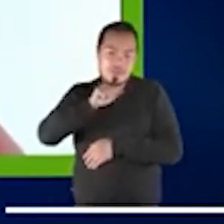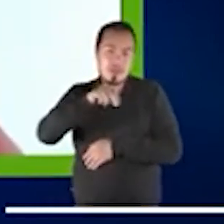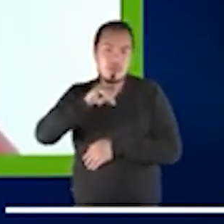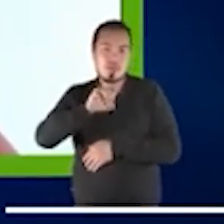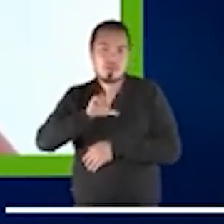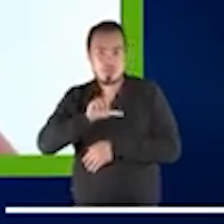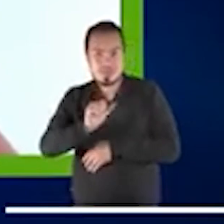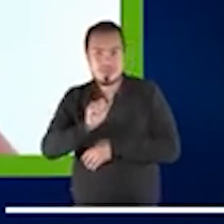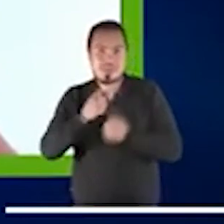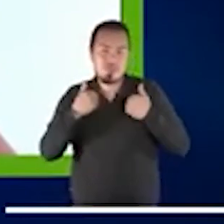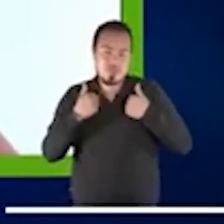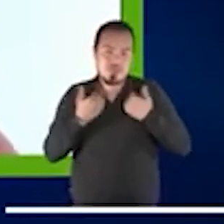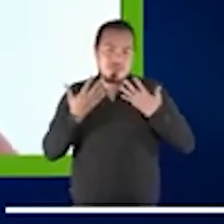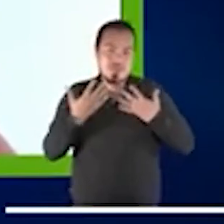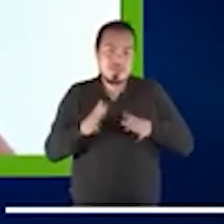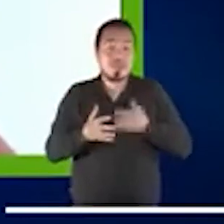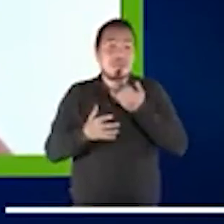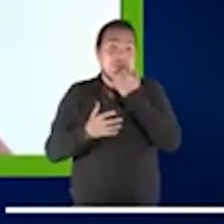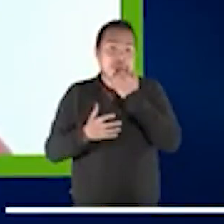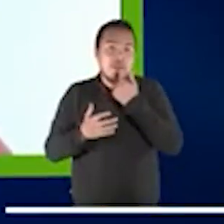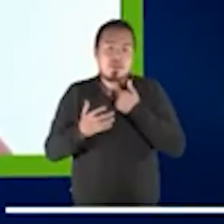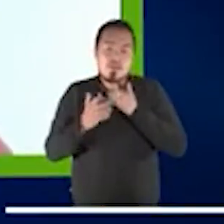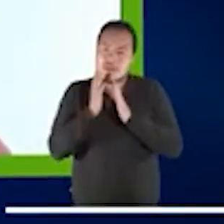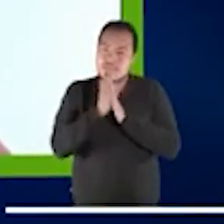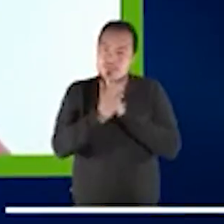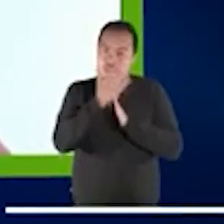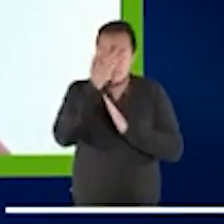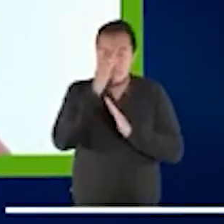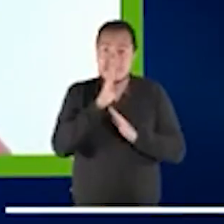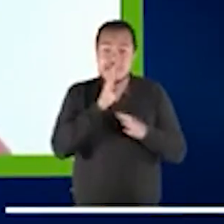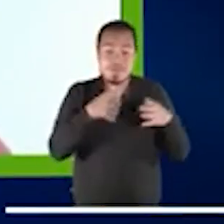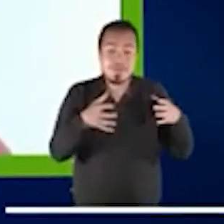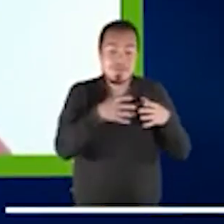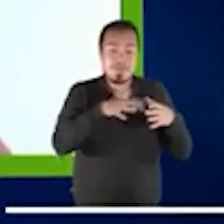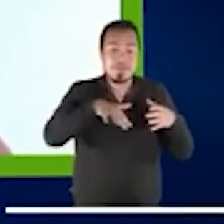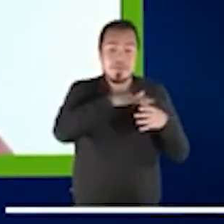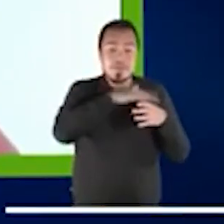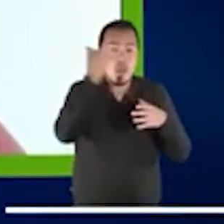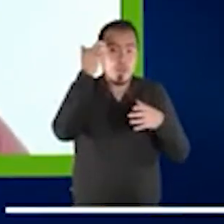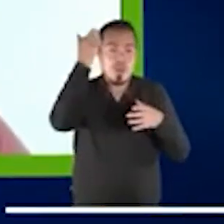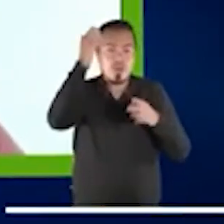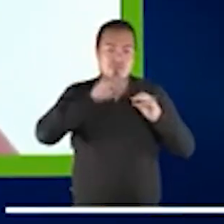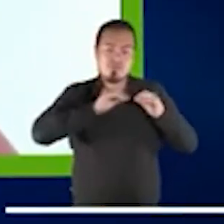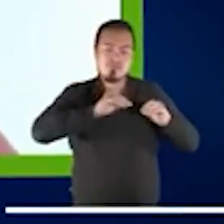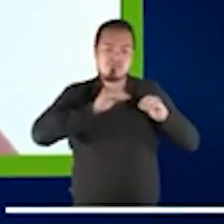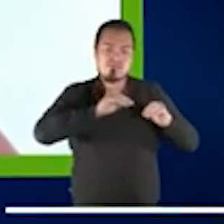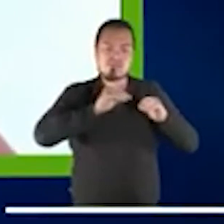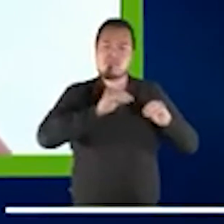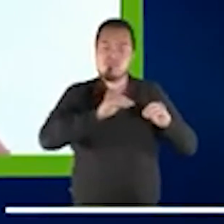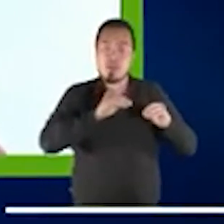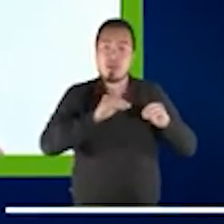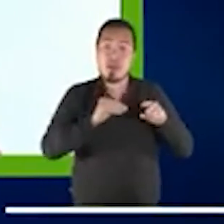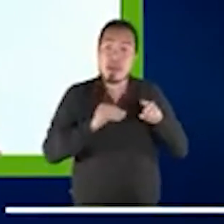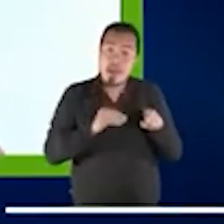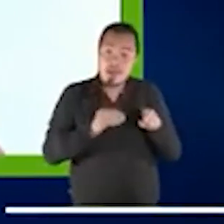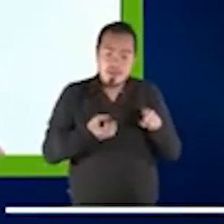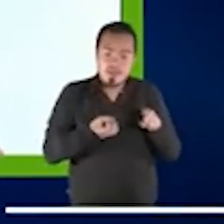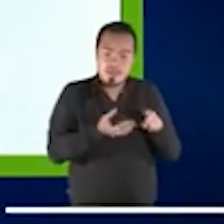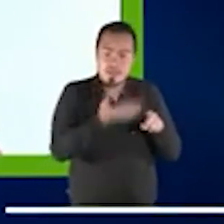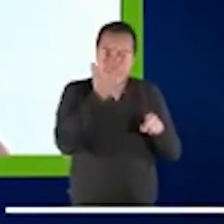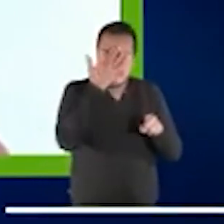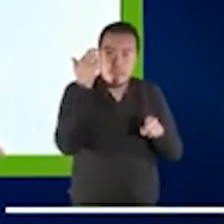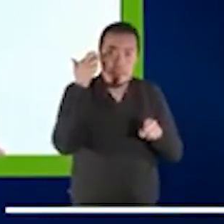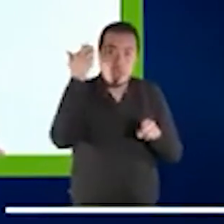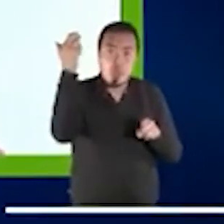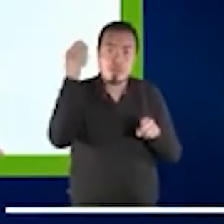vale de un lado hay mucha formación de hacer de los profesionales y es algo que es es una situación muy nueva entonces los profesionales necesitan